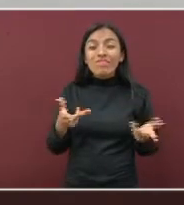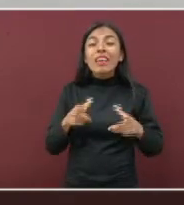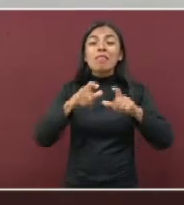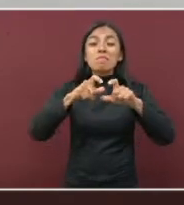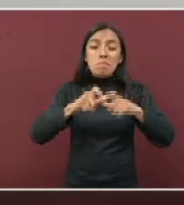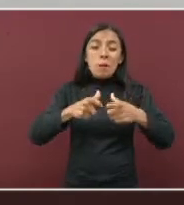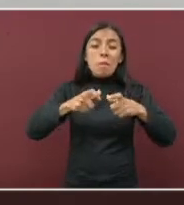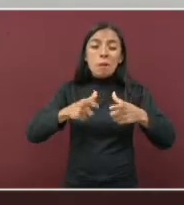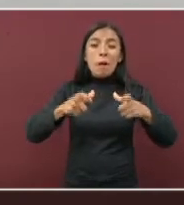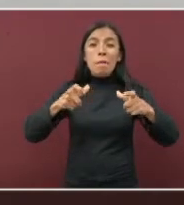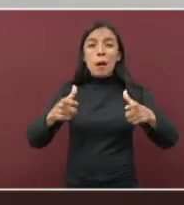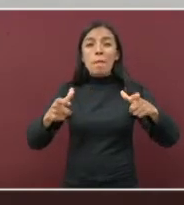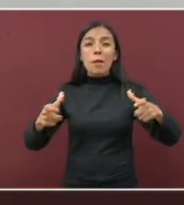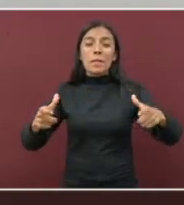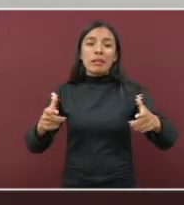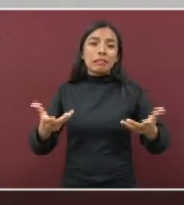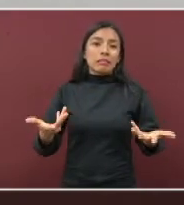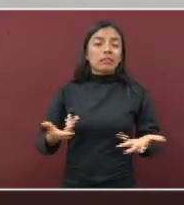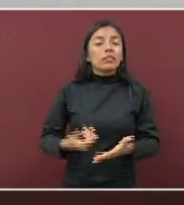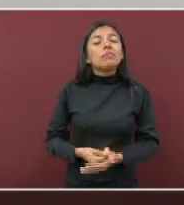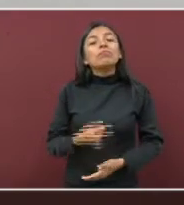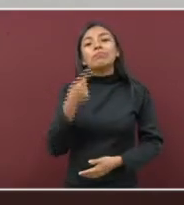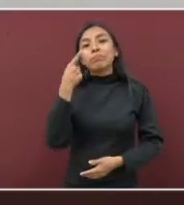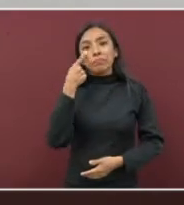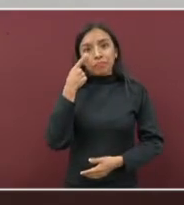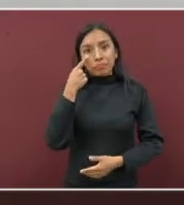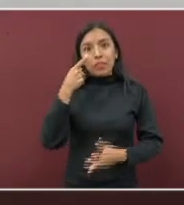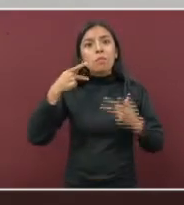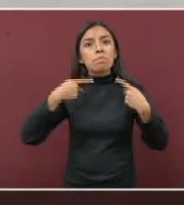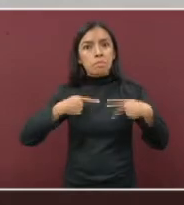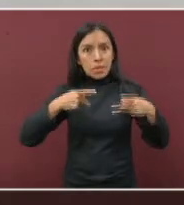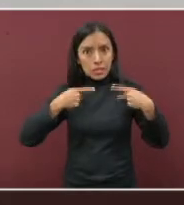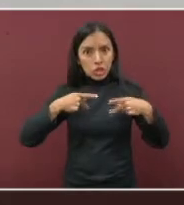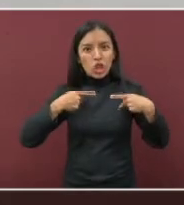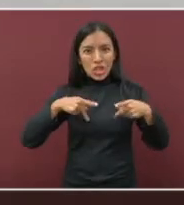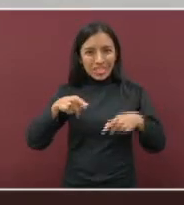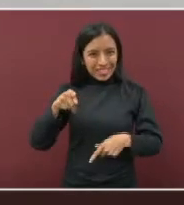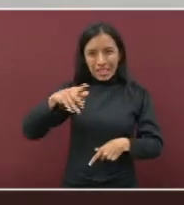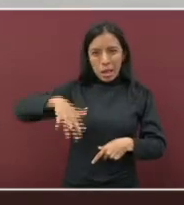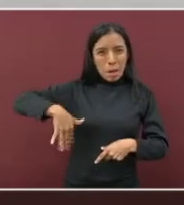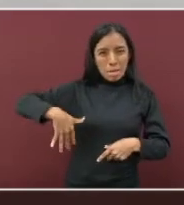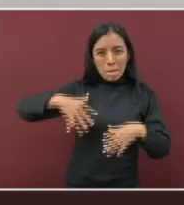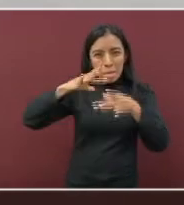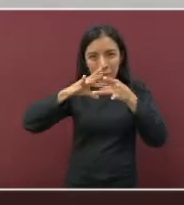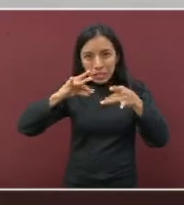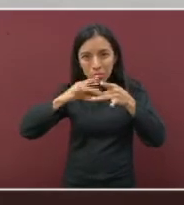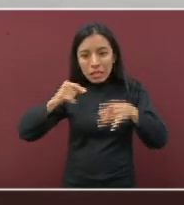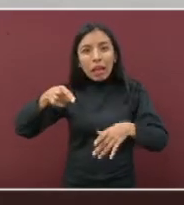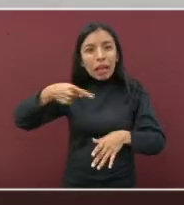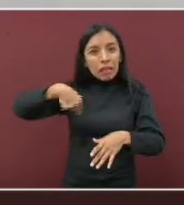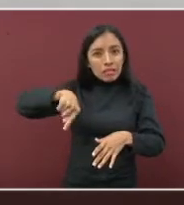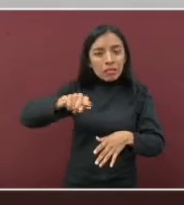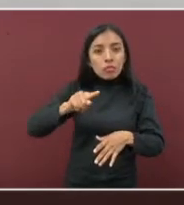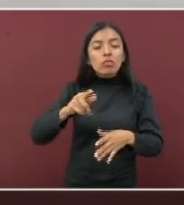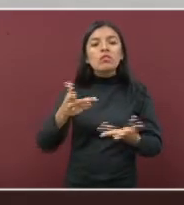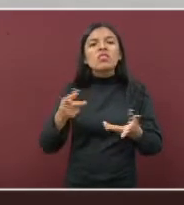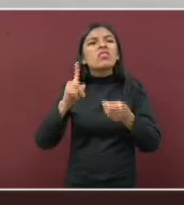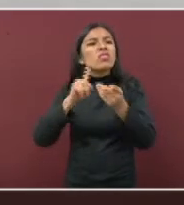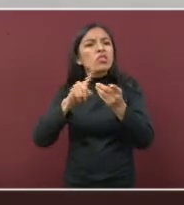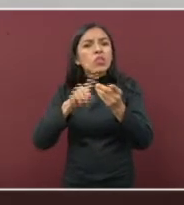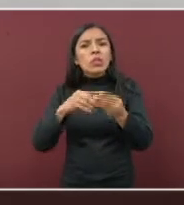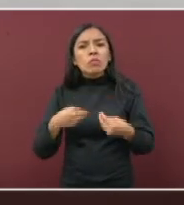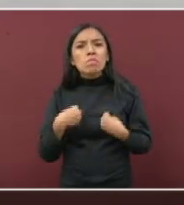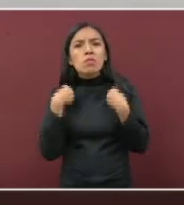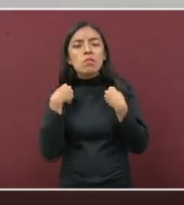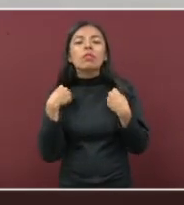transmisión. Miren ustedes, estos pacientes activos a los que hago referencia se encuentran en diferentes